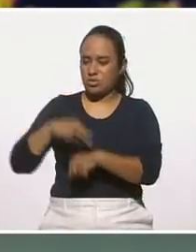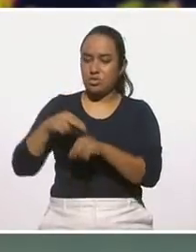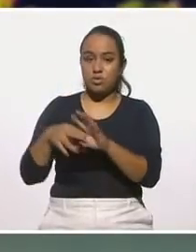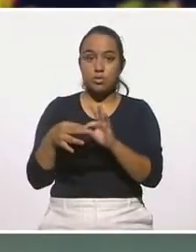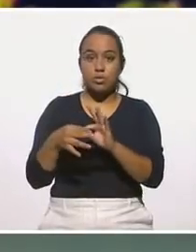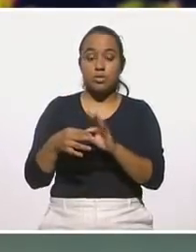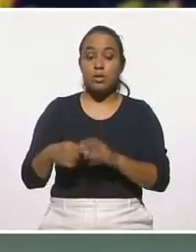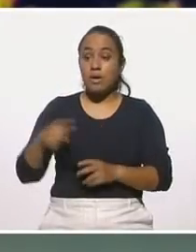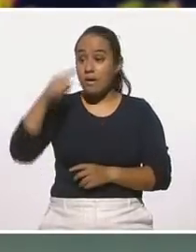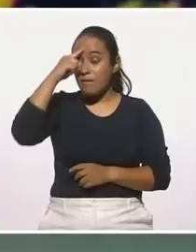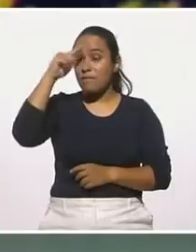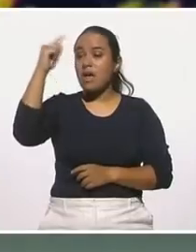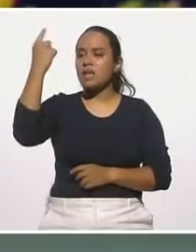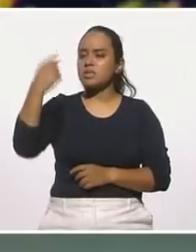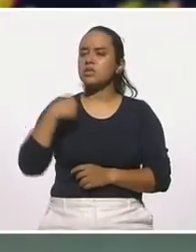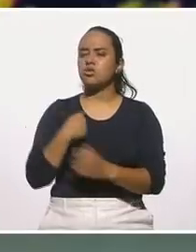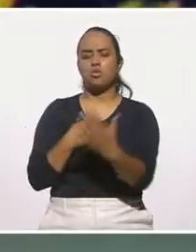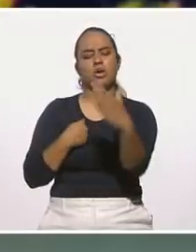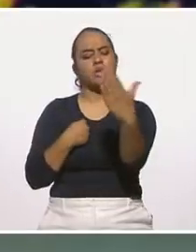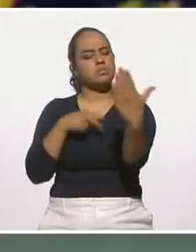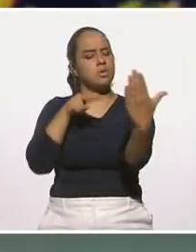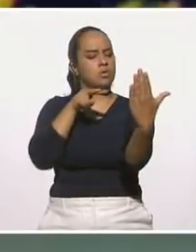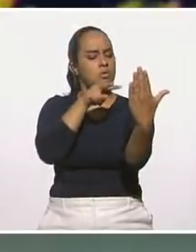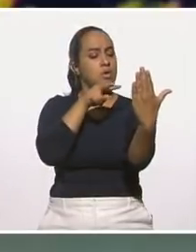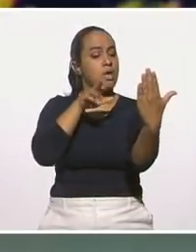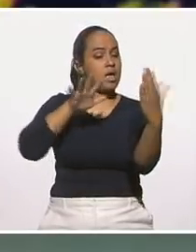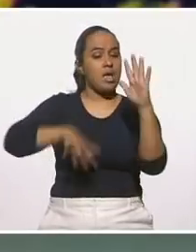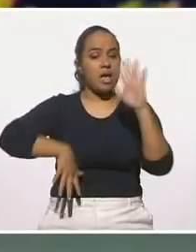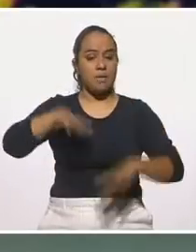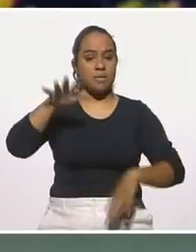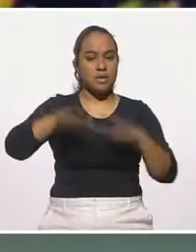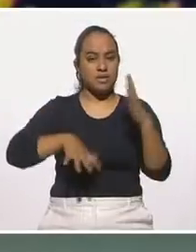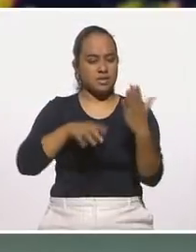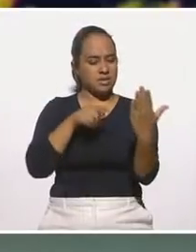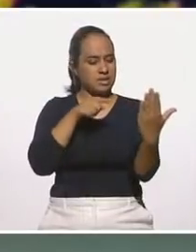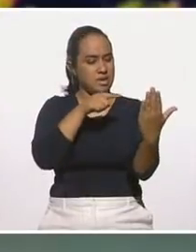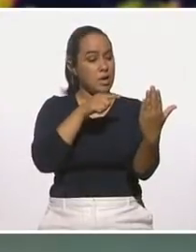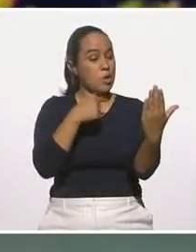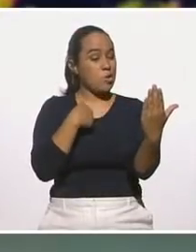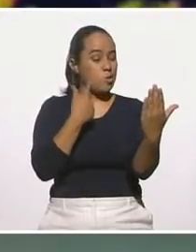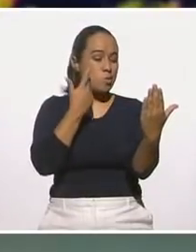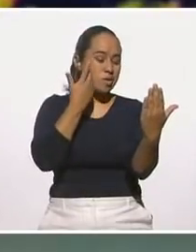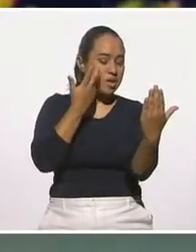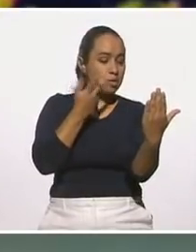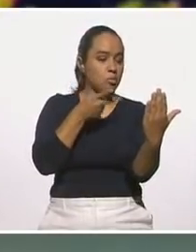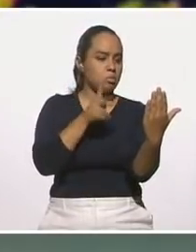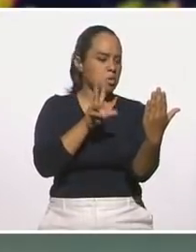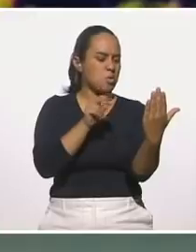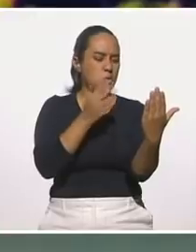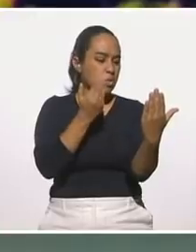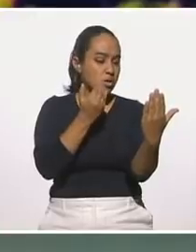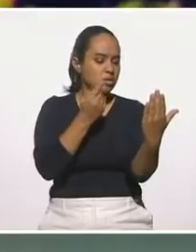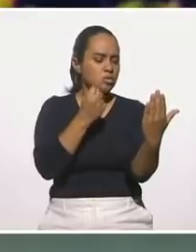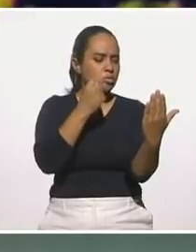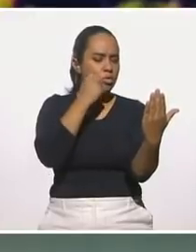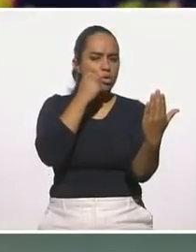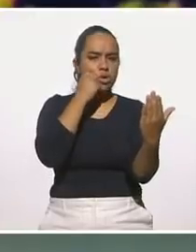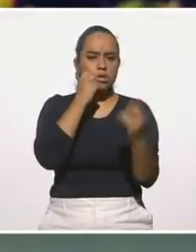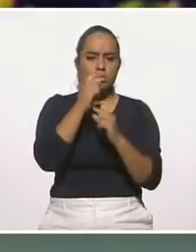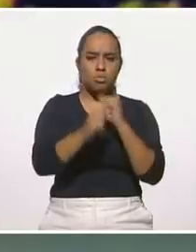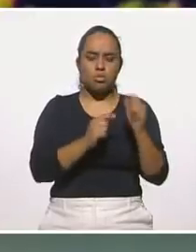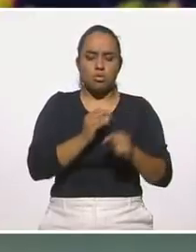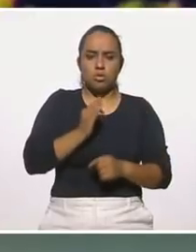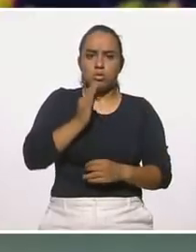va a ser fácil que puedas agarrar y verte al espejo, y de repente no ver todas esas cosas como tú las quisieras. Pero cuando empiezas a hacer este tipo de